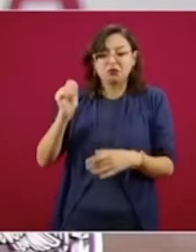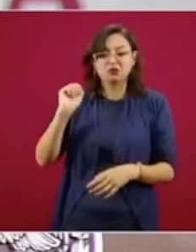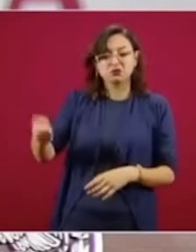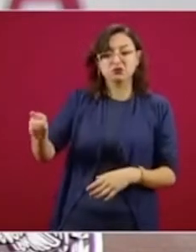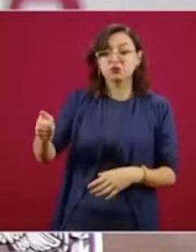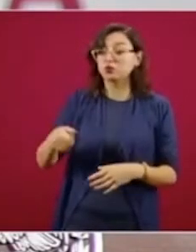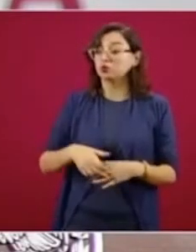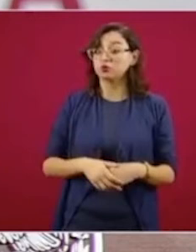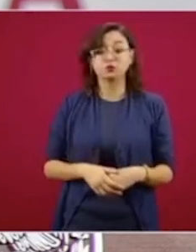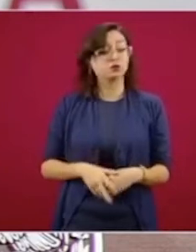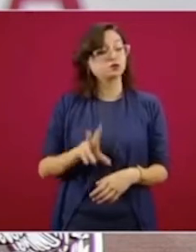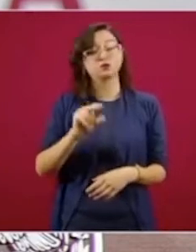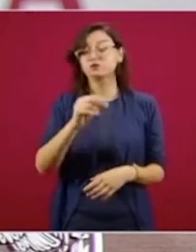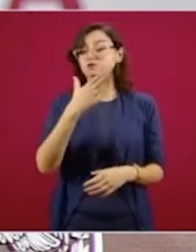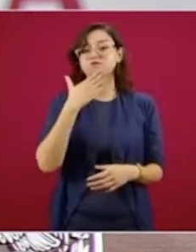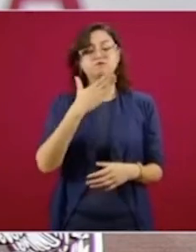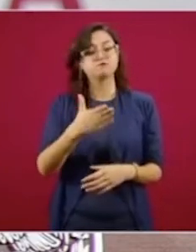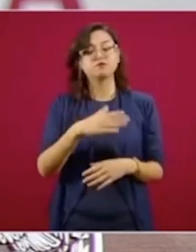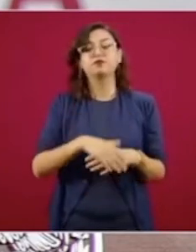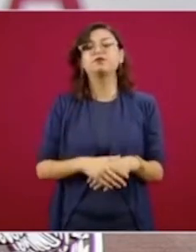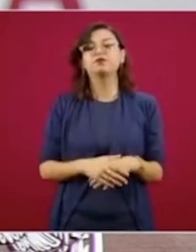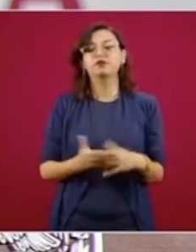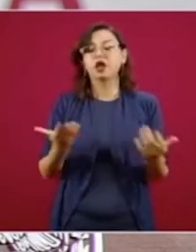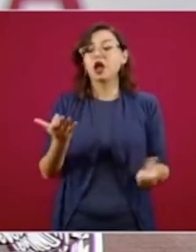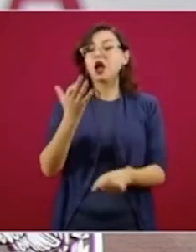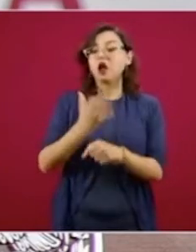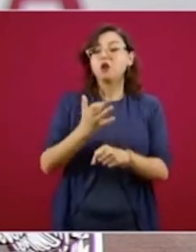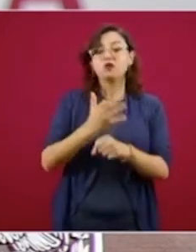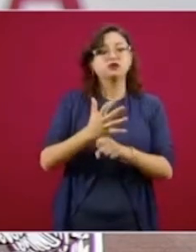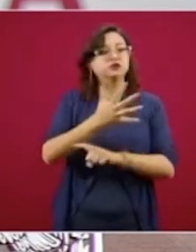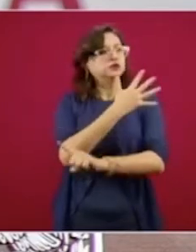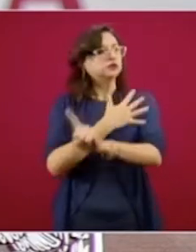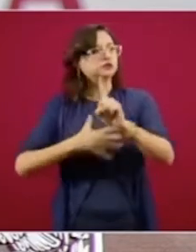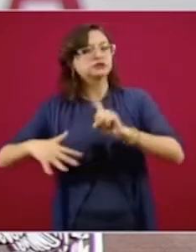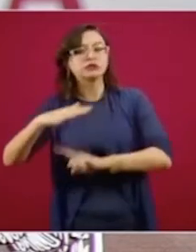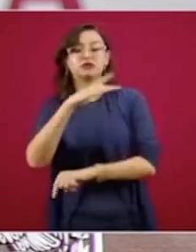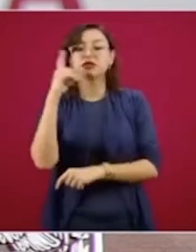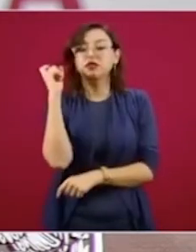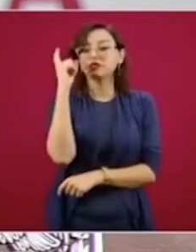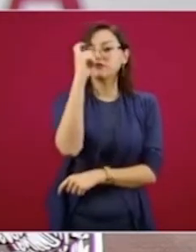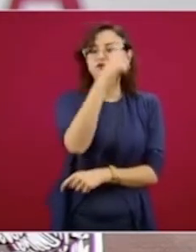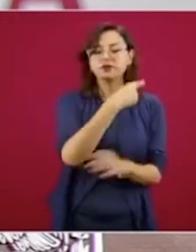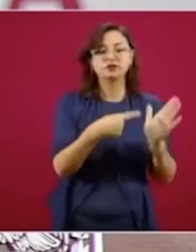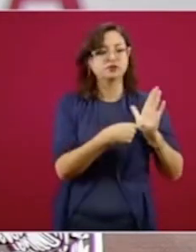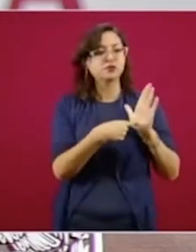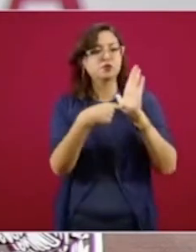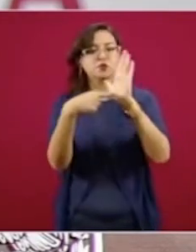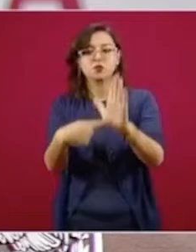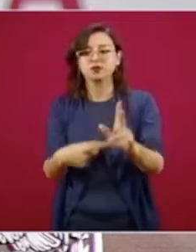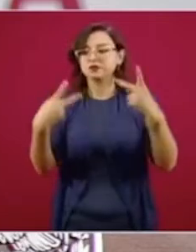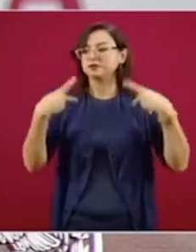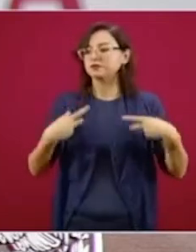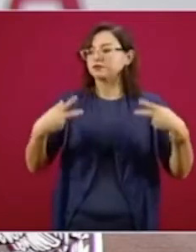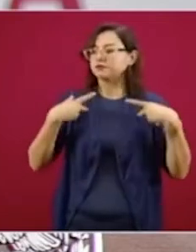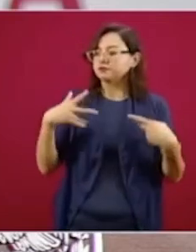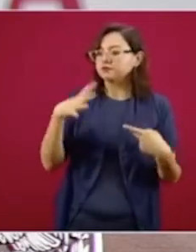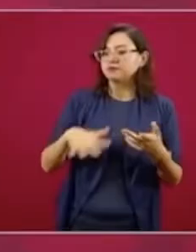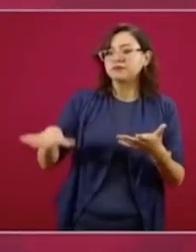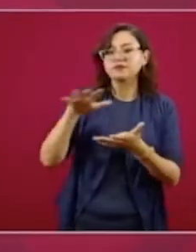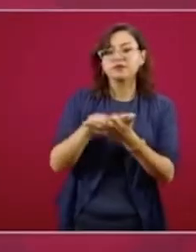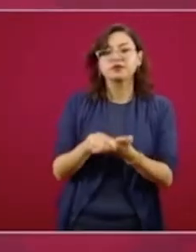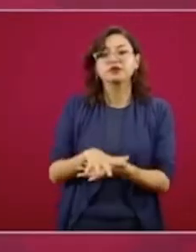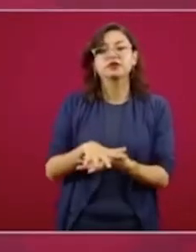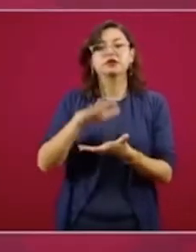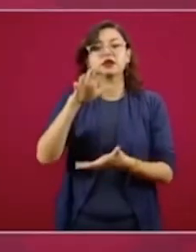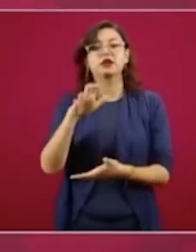circunstancias que atravesamos nos muestran cómo una gran parte de la población lidia con los efectos